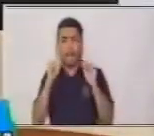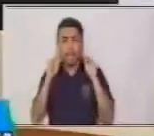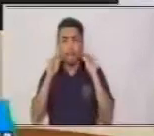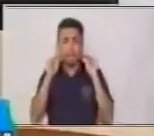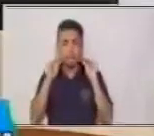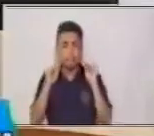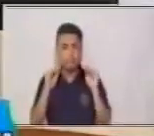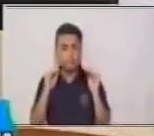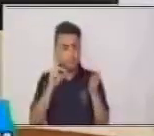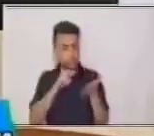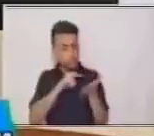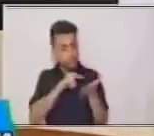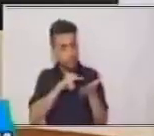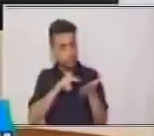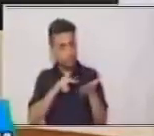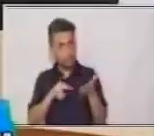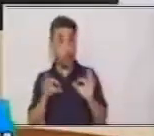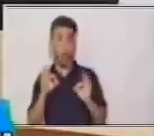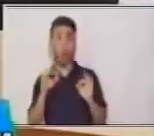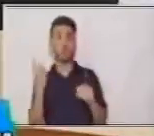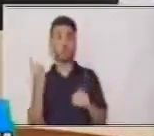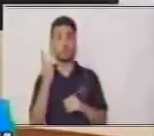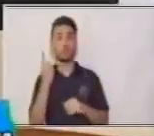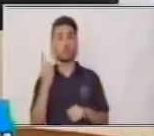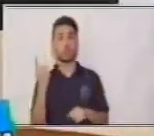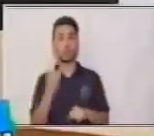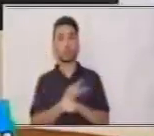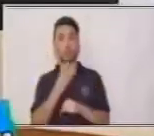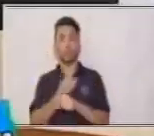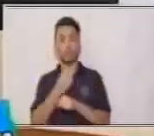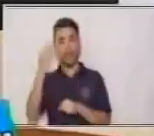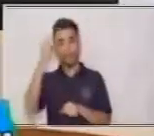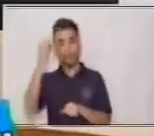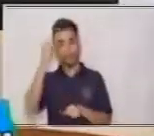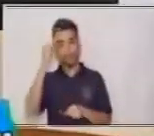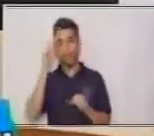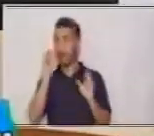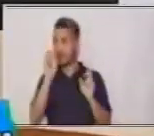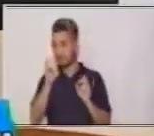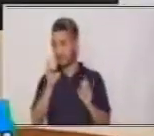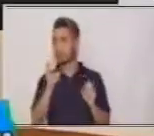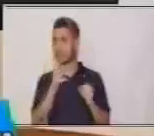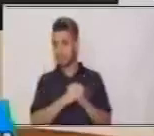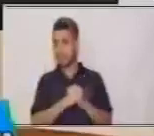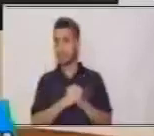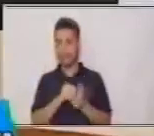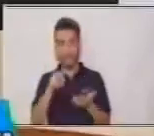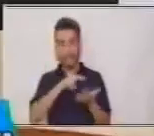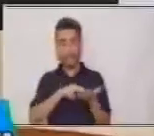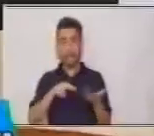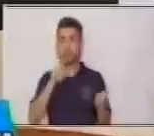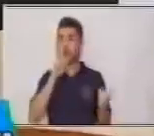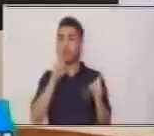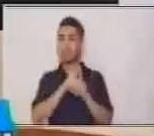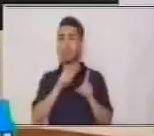Así es, de eso se trata la lectura silenciosa, que también se llama lectura mental.